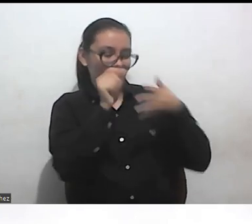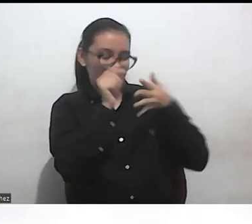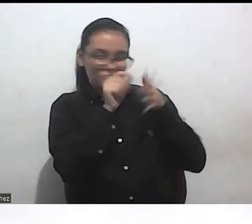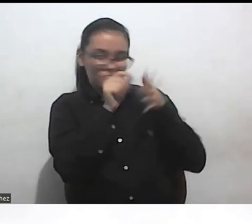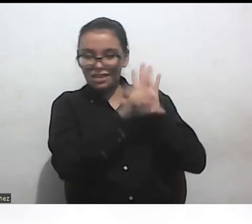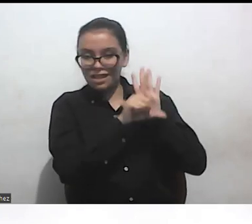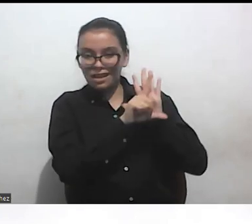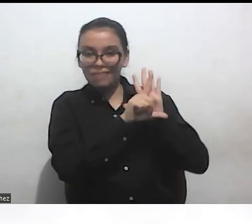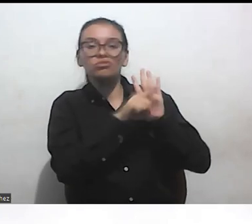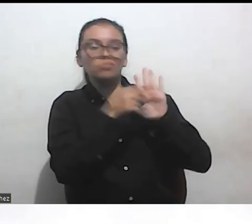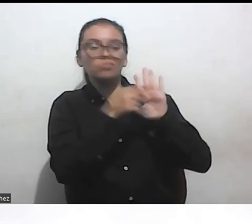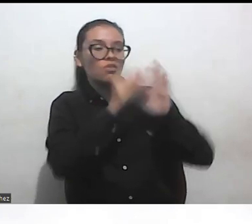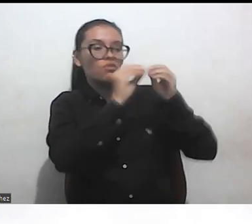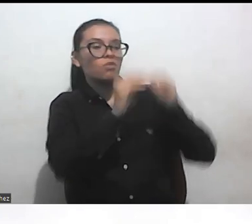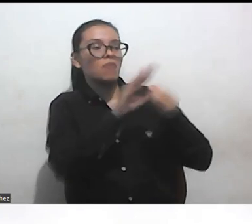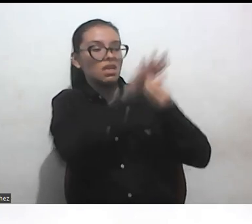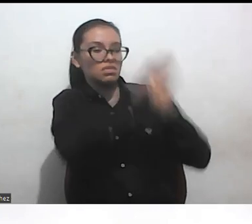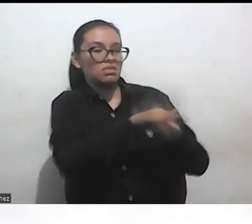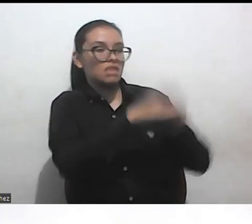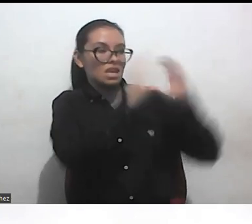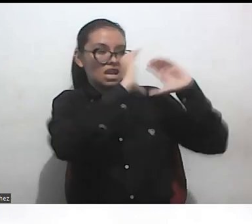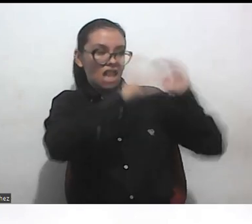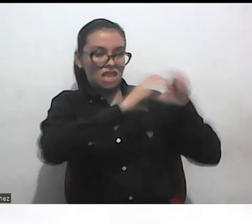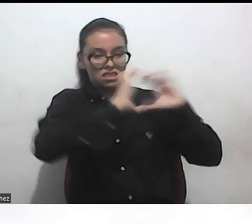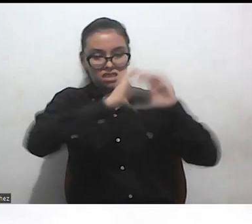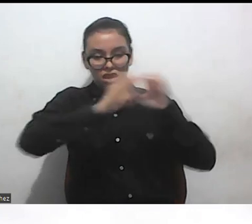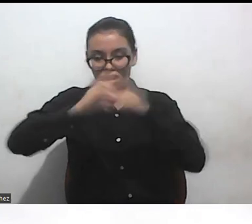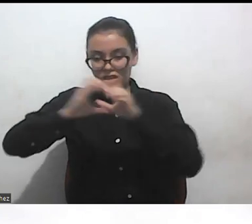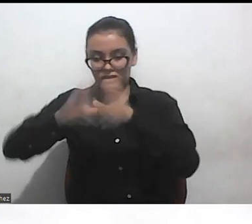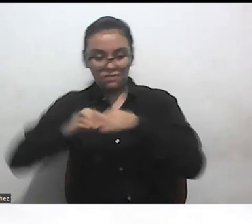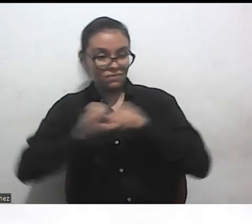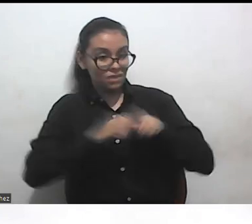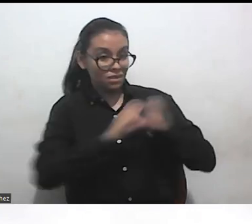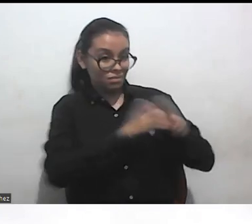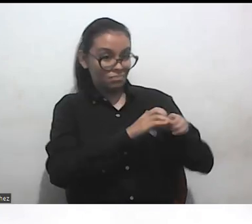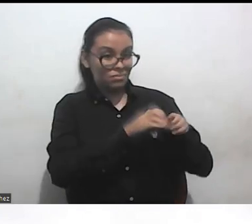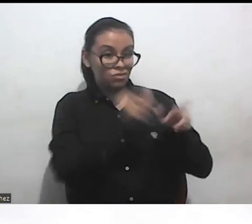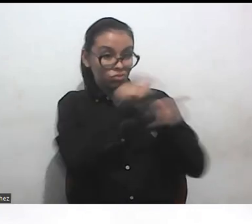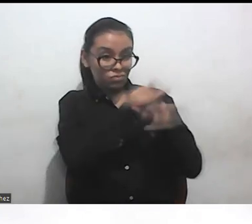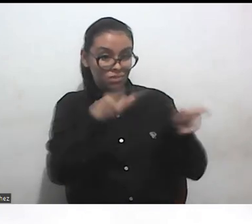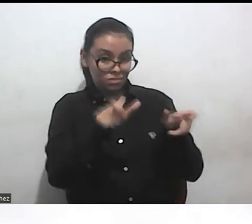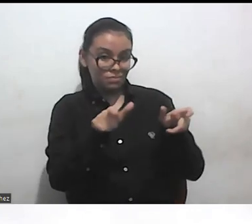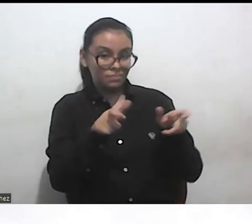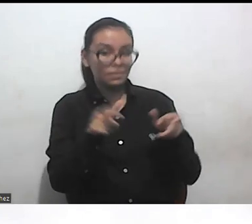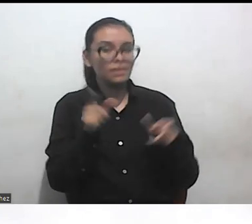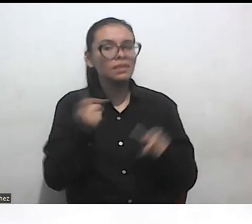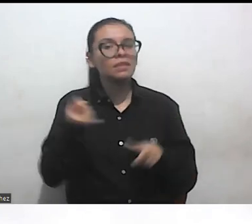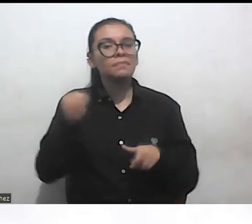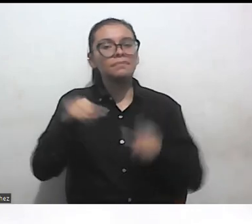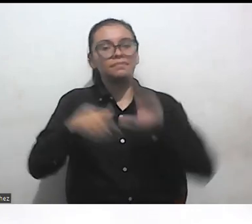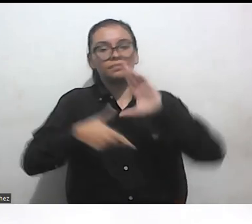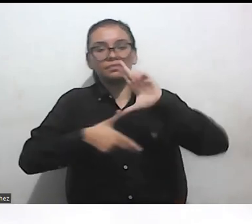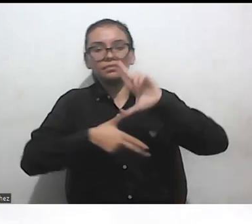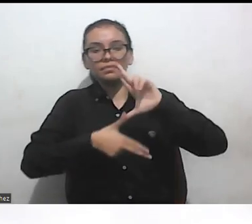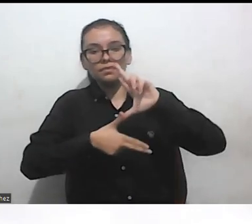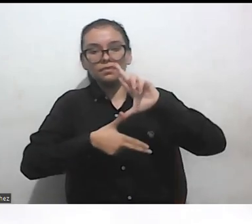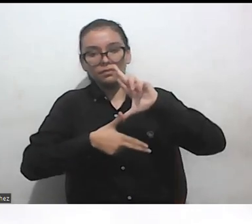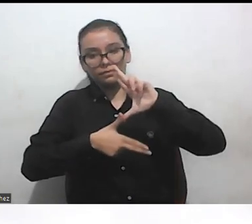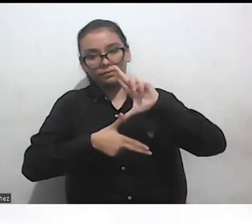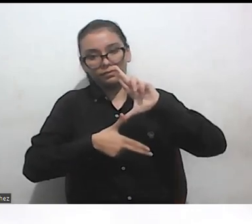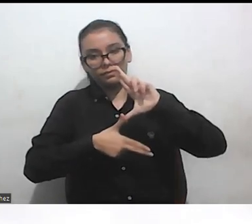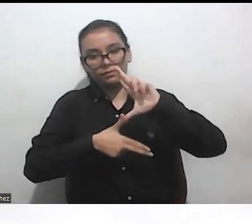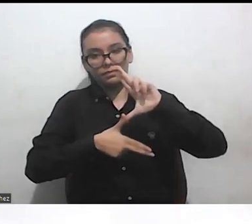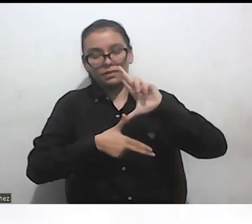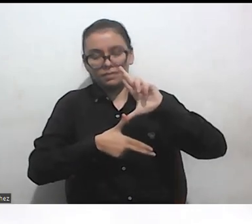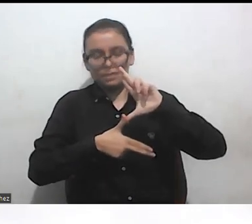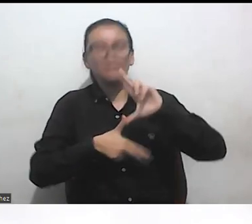las personas cierro diciendo que en latinoamérica si vemos la situación